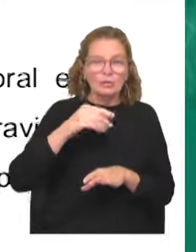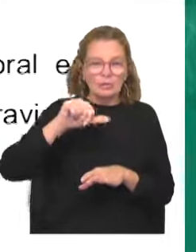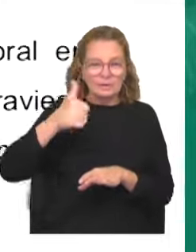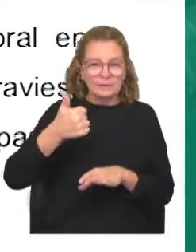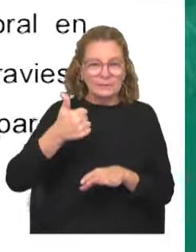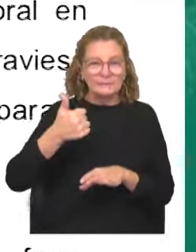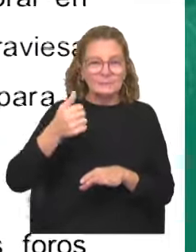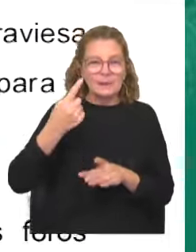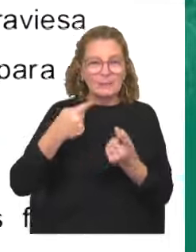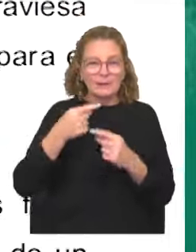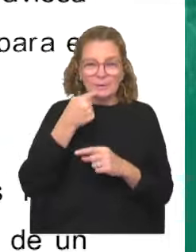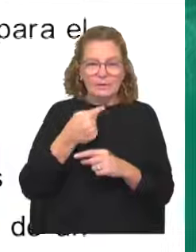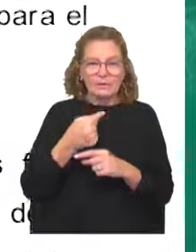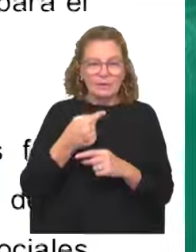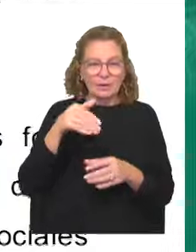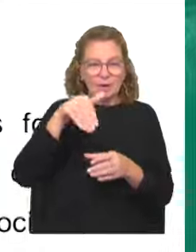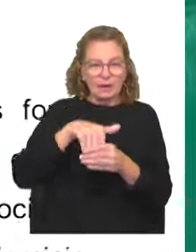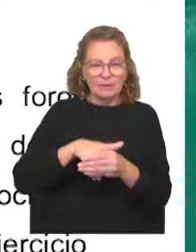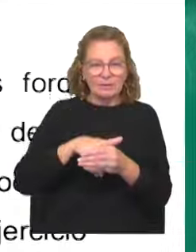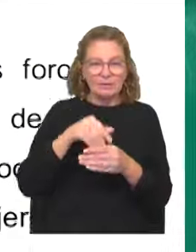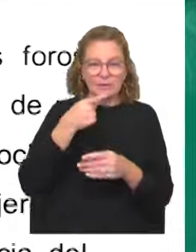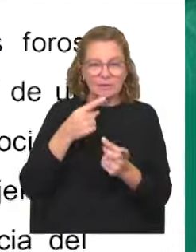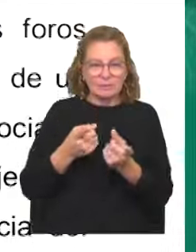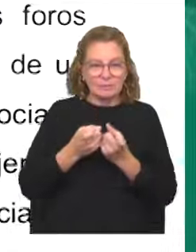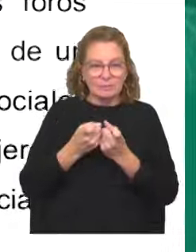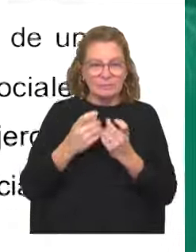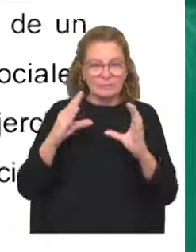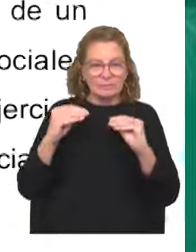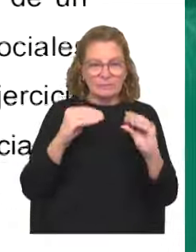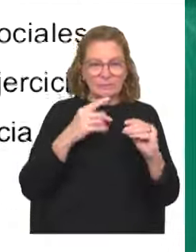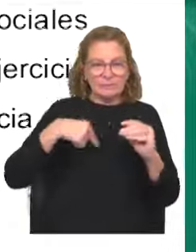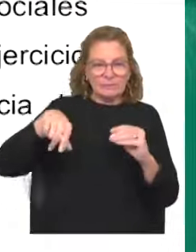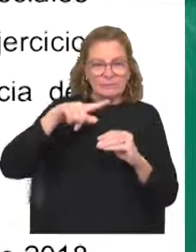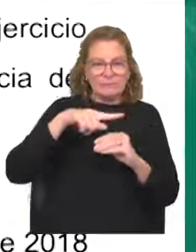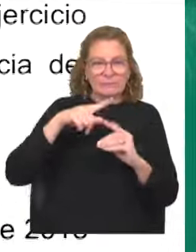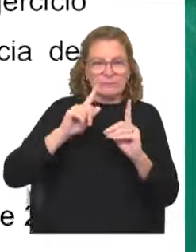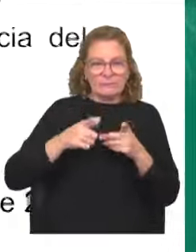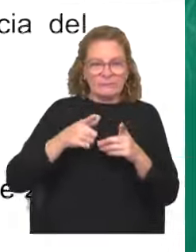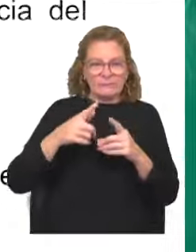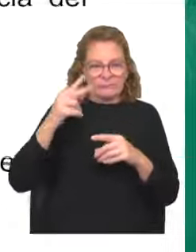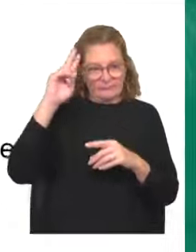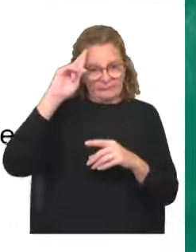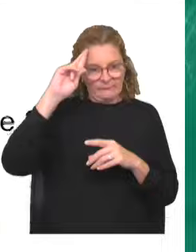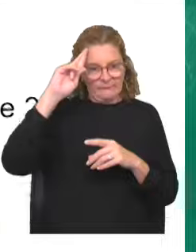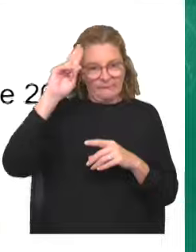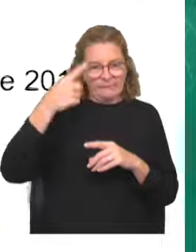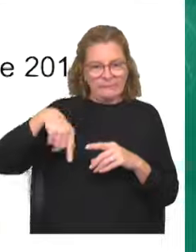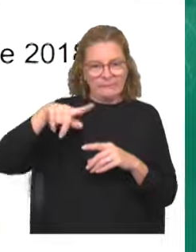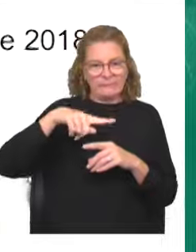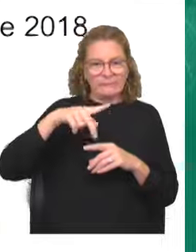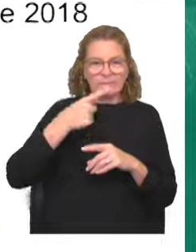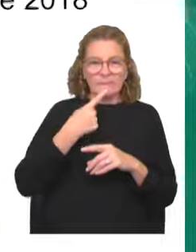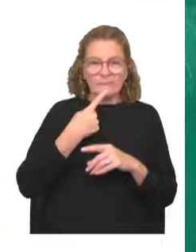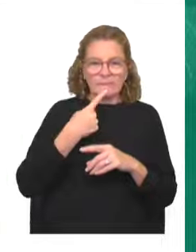oficialismo, pero expresó que la elección confirmó la necesidad de un diálogo nacional amplio, inclusivo y respetuoso entre todos los actores